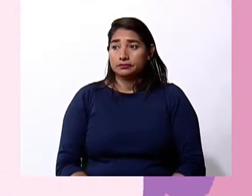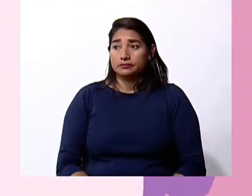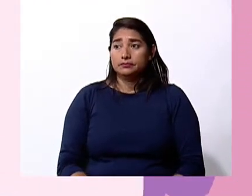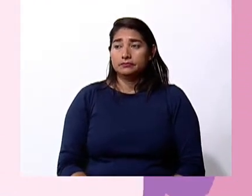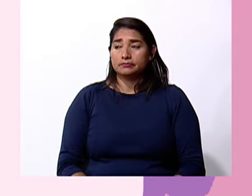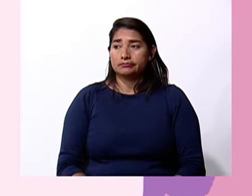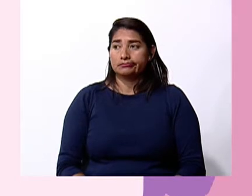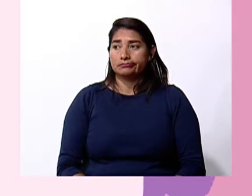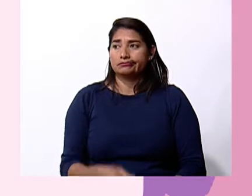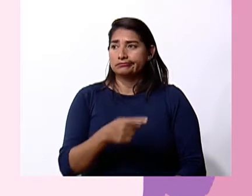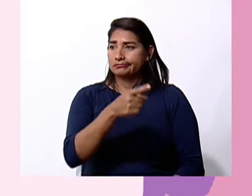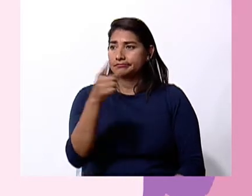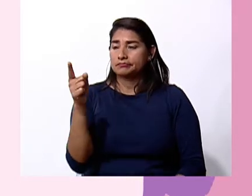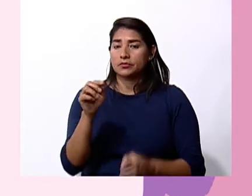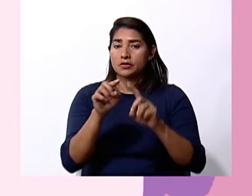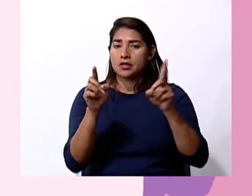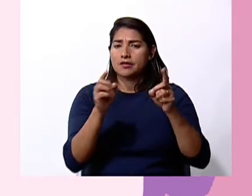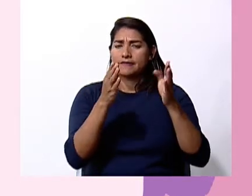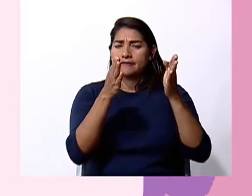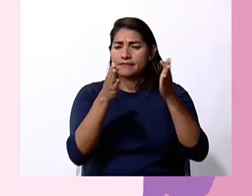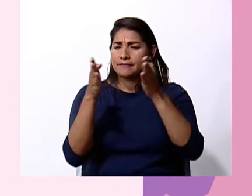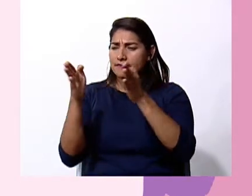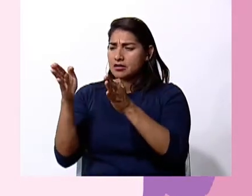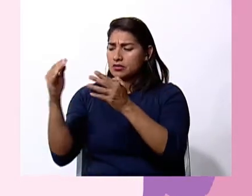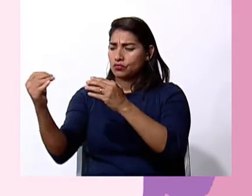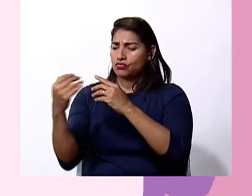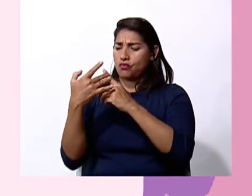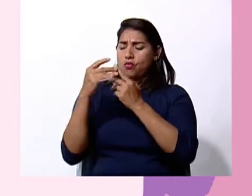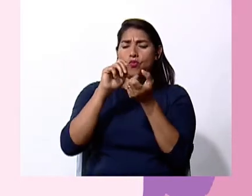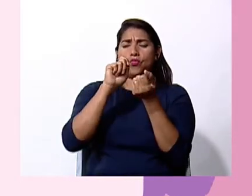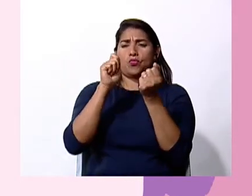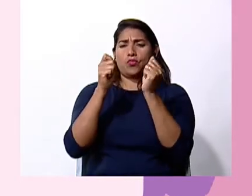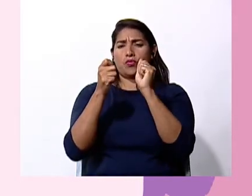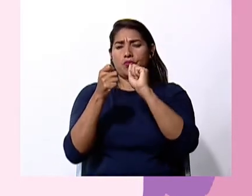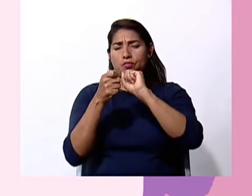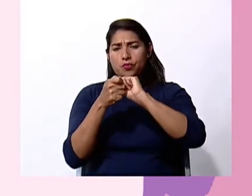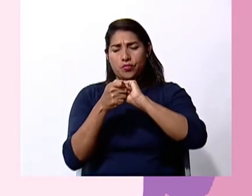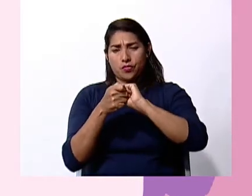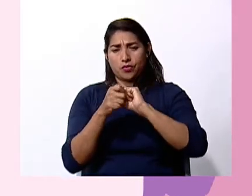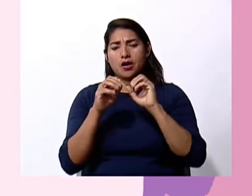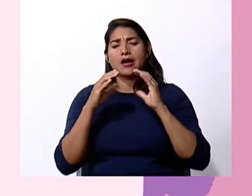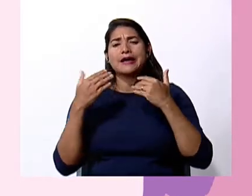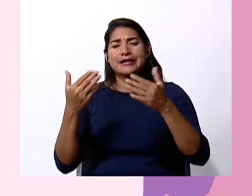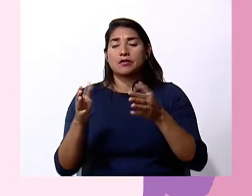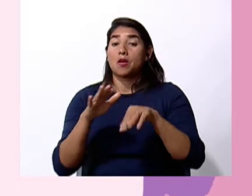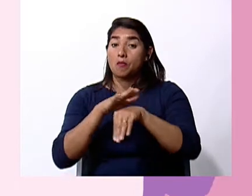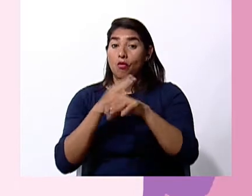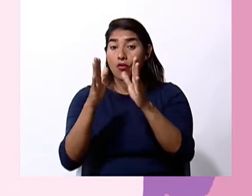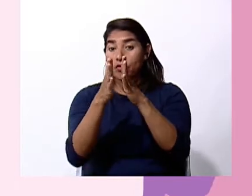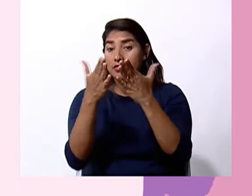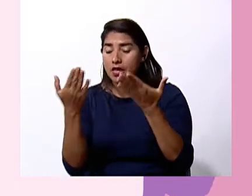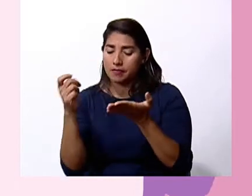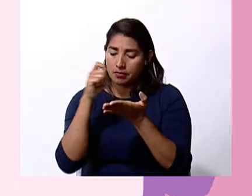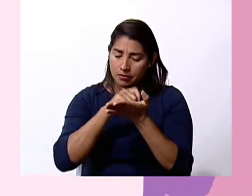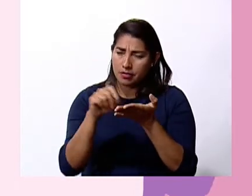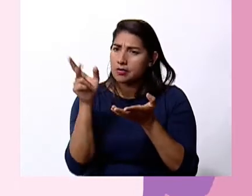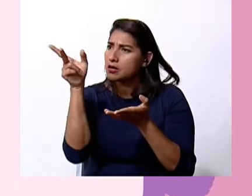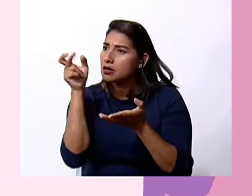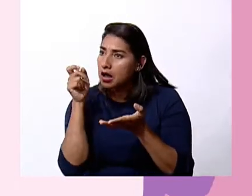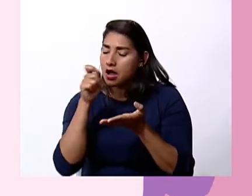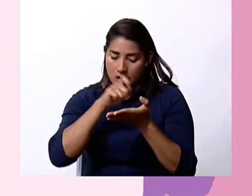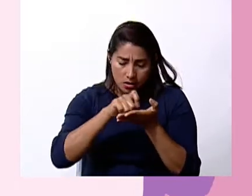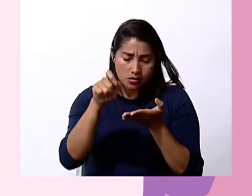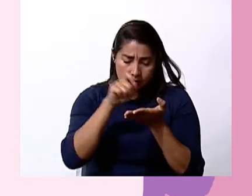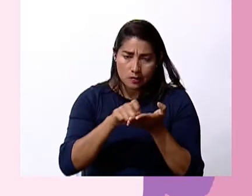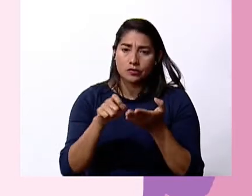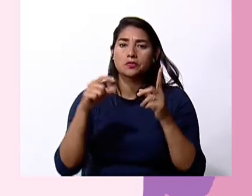Los elementos que influyen en el clima. Traigan su lápiz y su cuaderno para que anoten todos